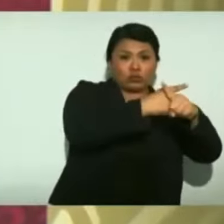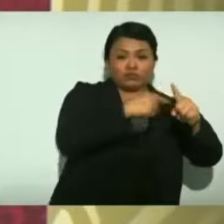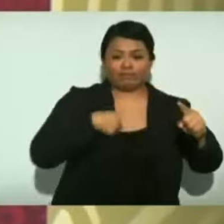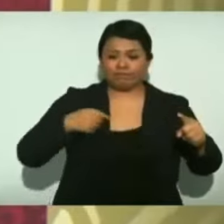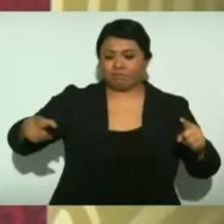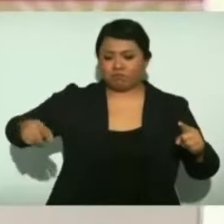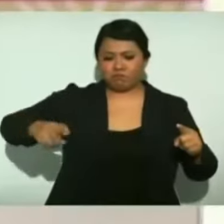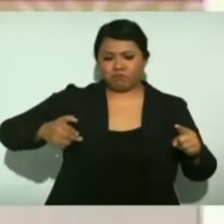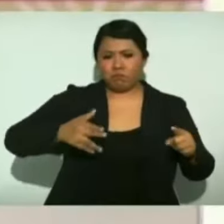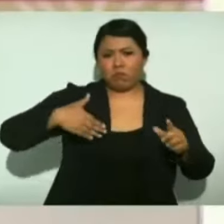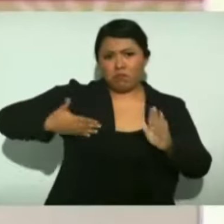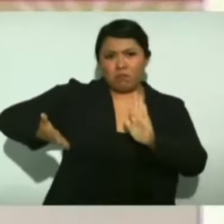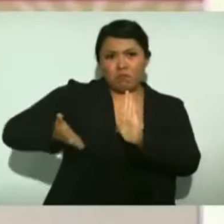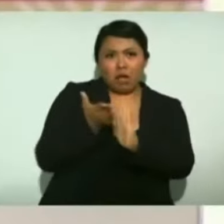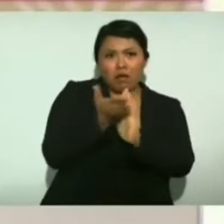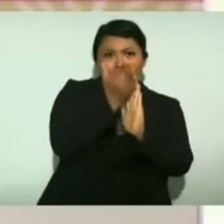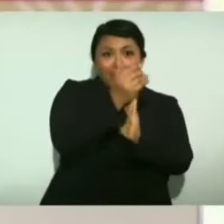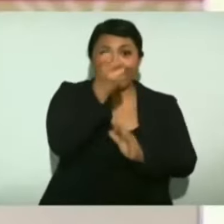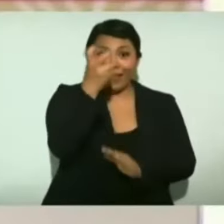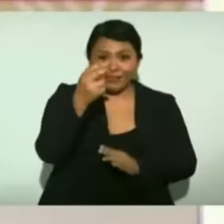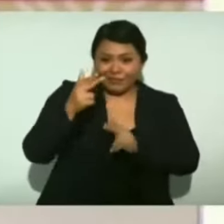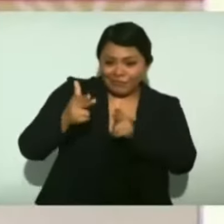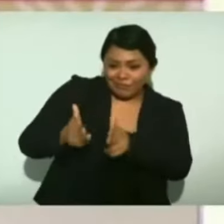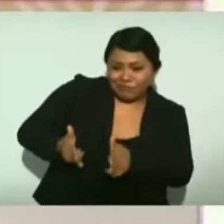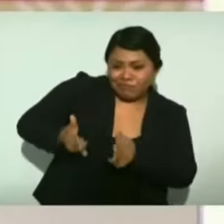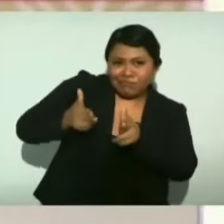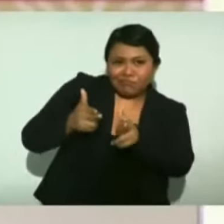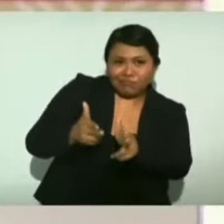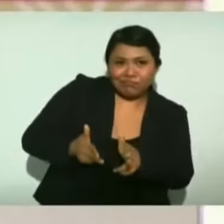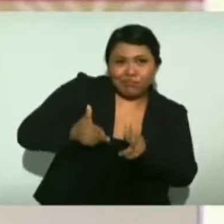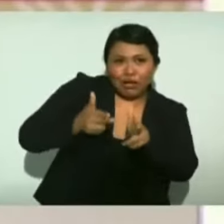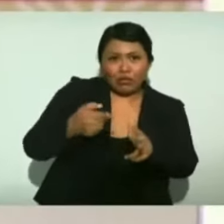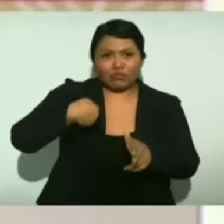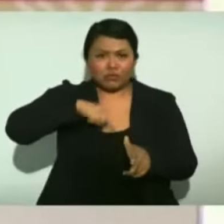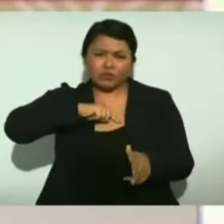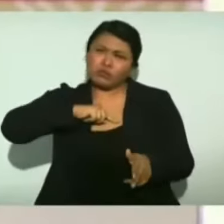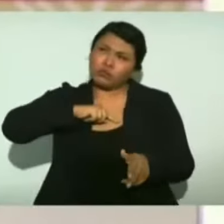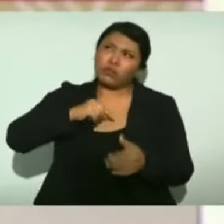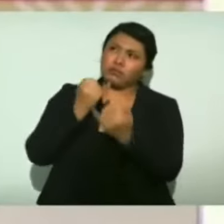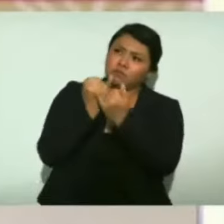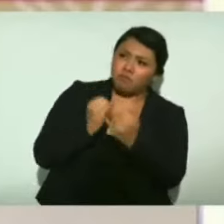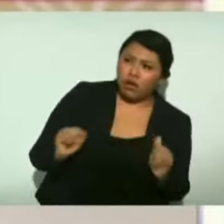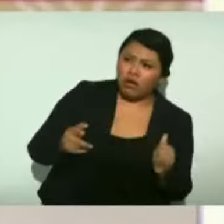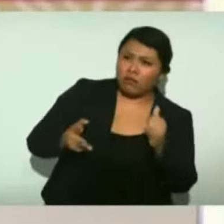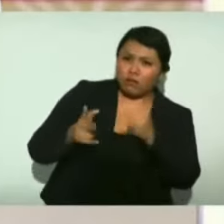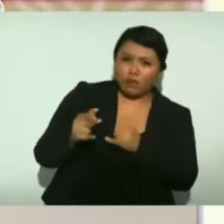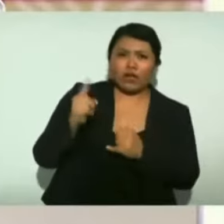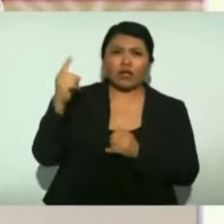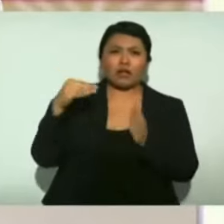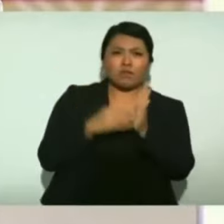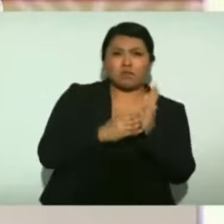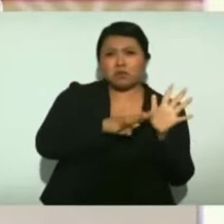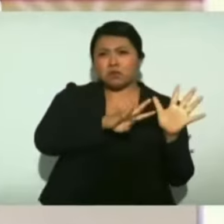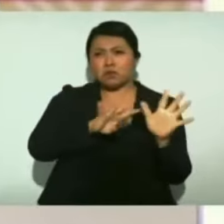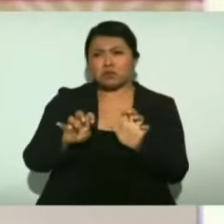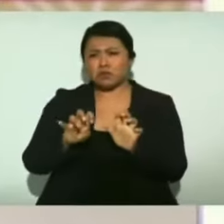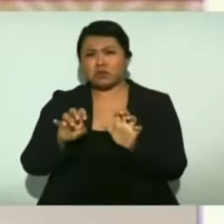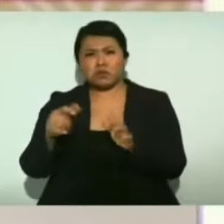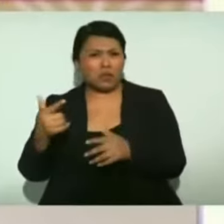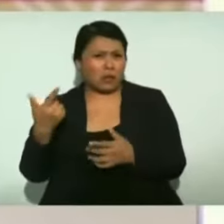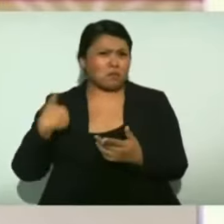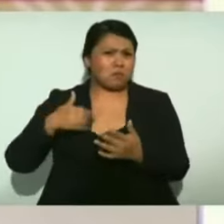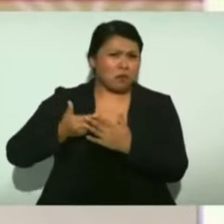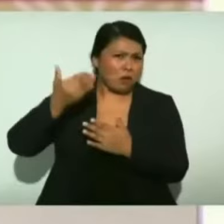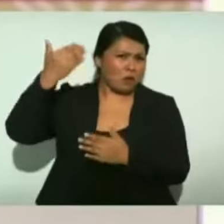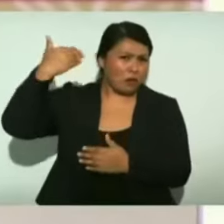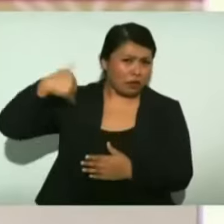Ese ferrocarril se inauguró en 1907, todavía